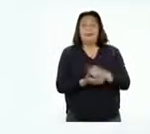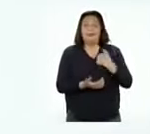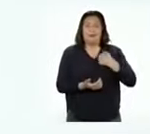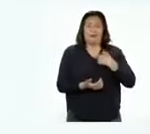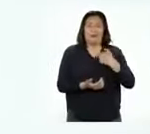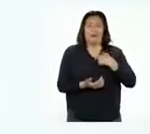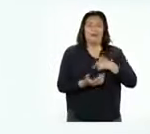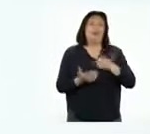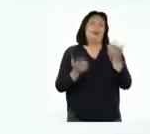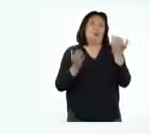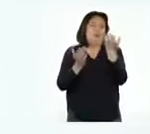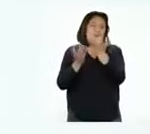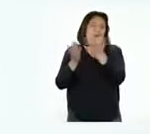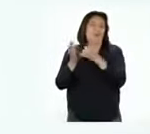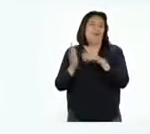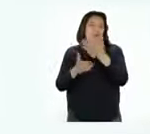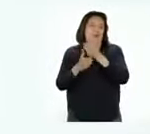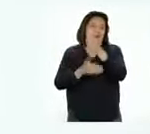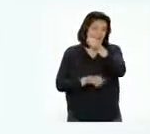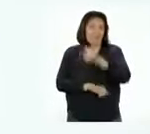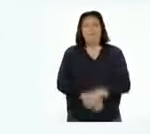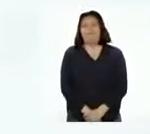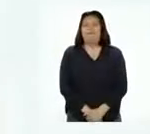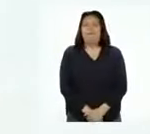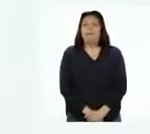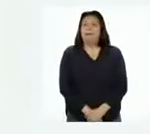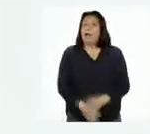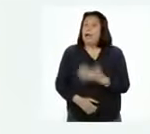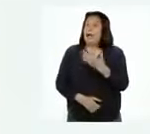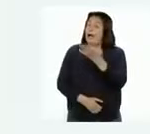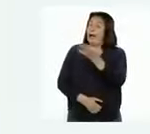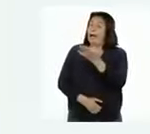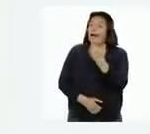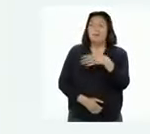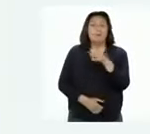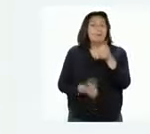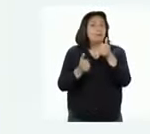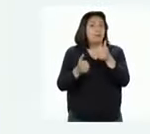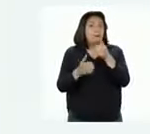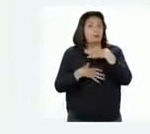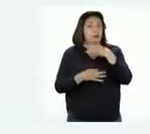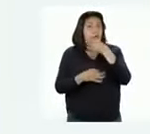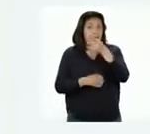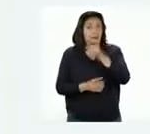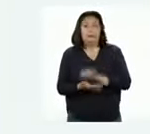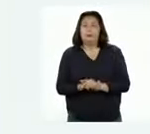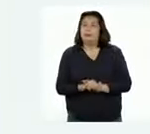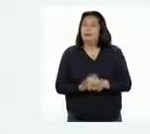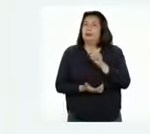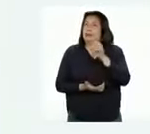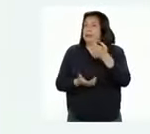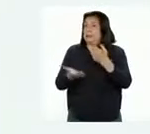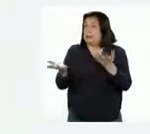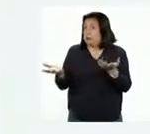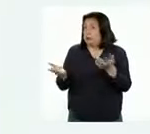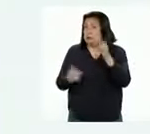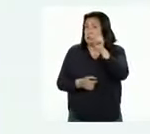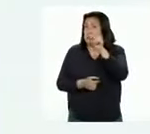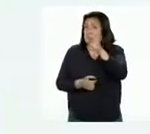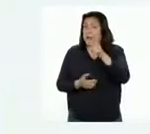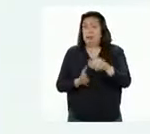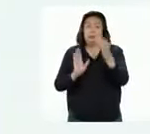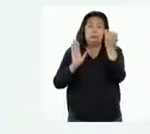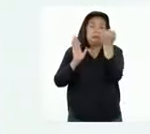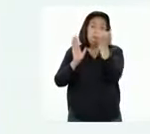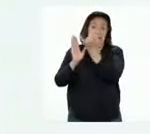Justo tengo aquí una imagen que quiero compartir con todos ustedes. ¡Ajá! Muy interesante. Entonces, con esta